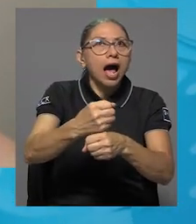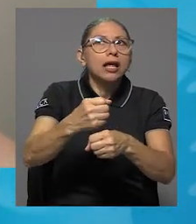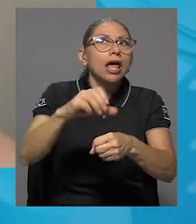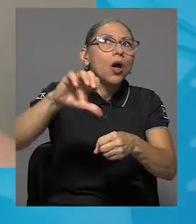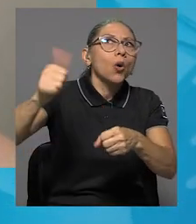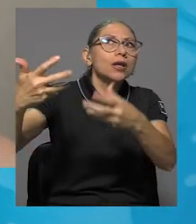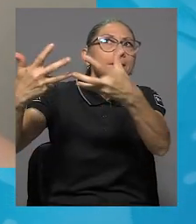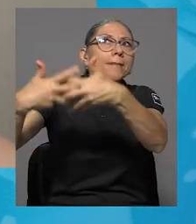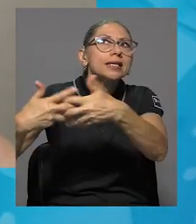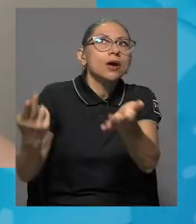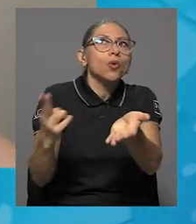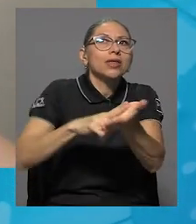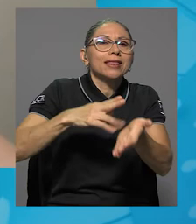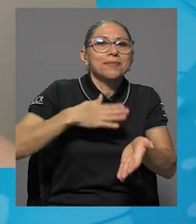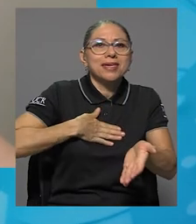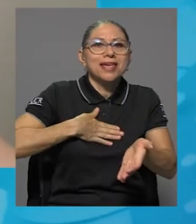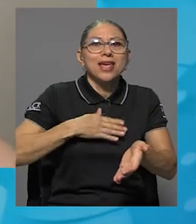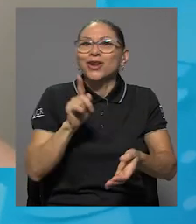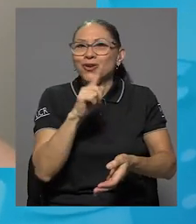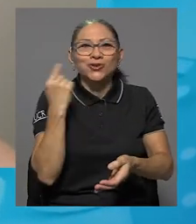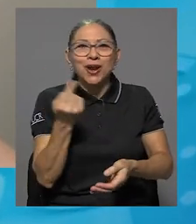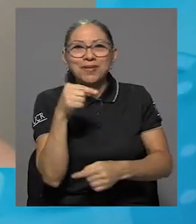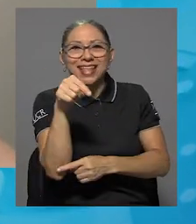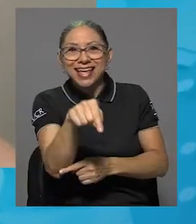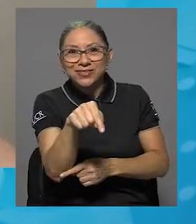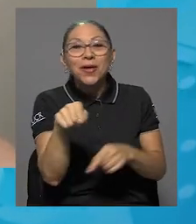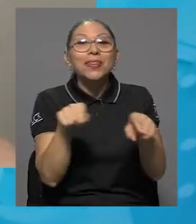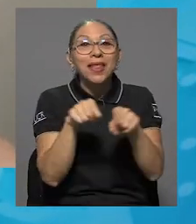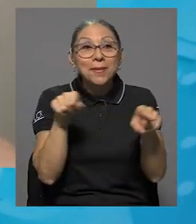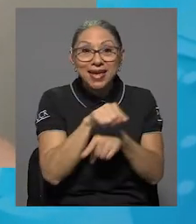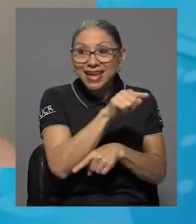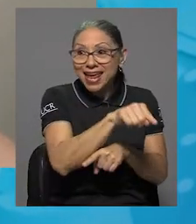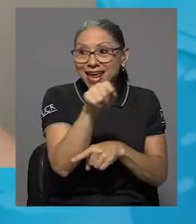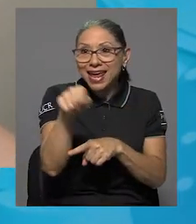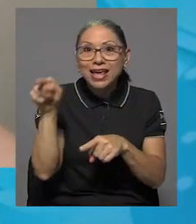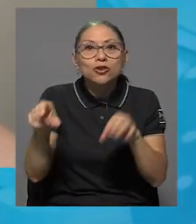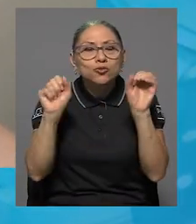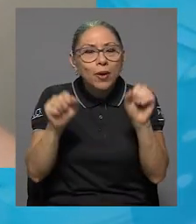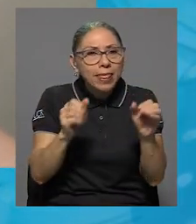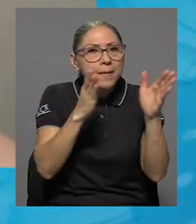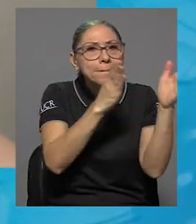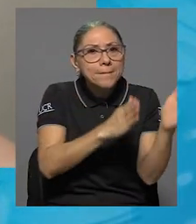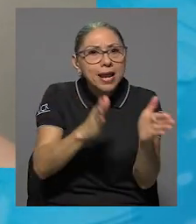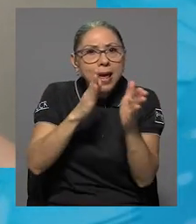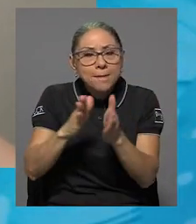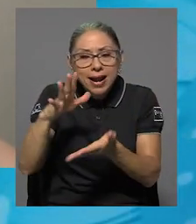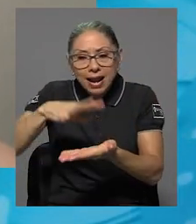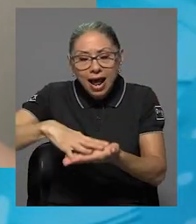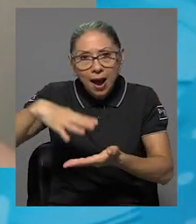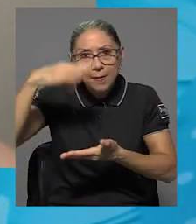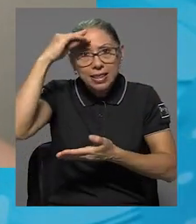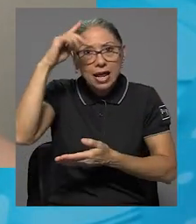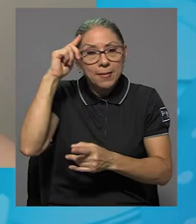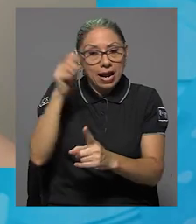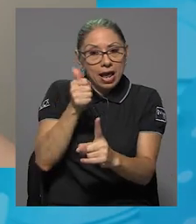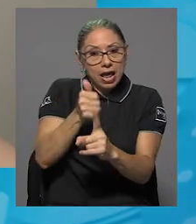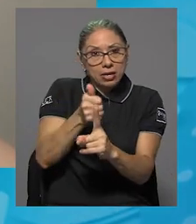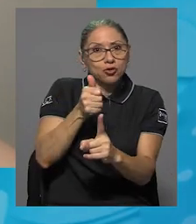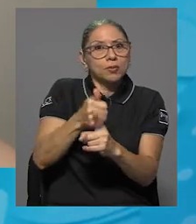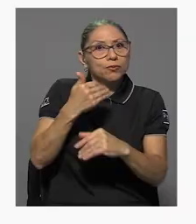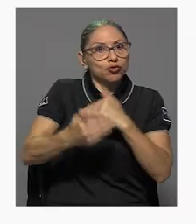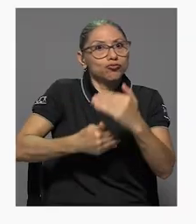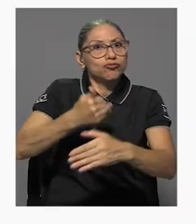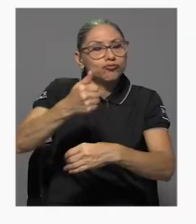sino como todo ese proceso de preparación para poder insertarse o bien autogestionarse su empleo.